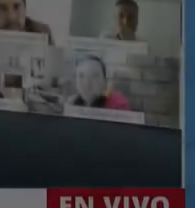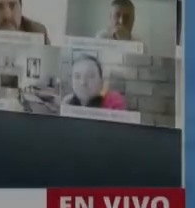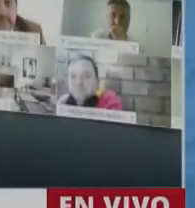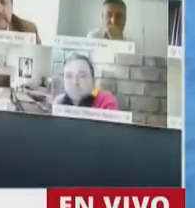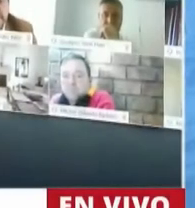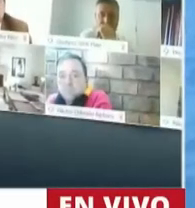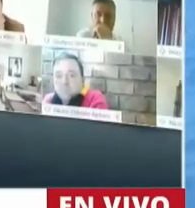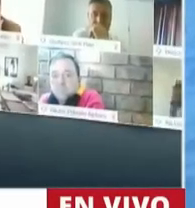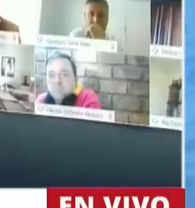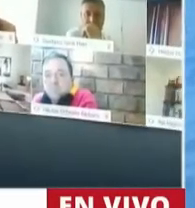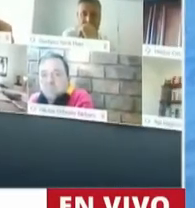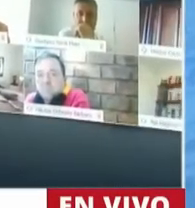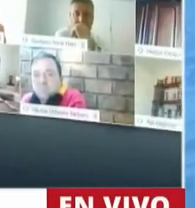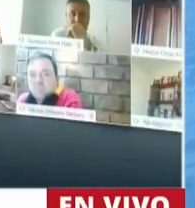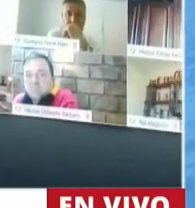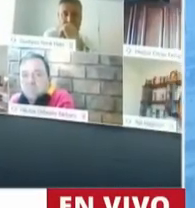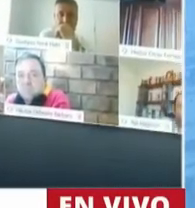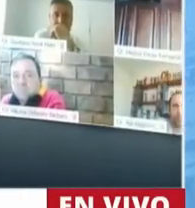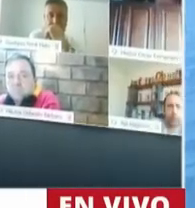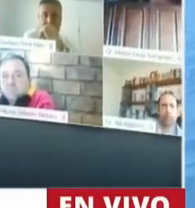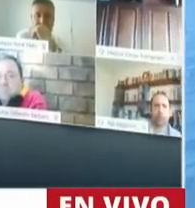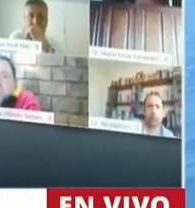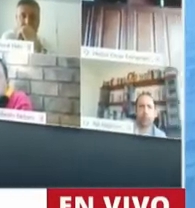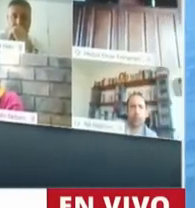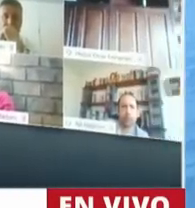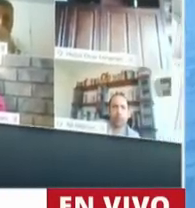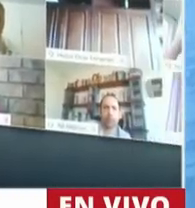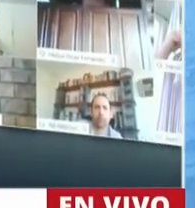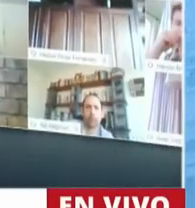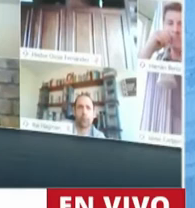Tiene la palabra el diputado Jorge Sarguini.